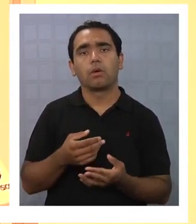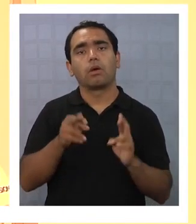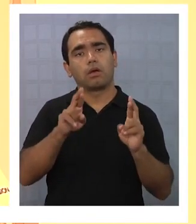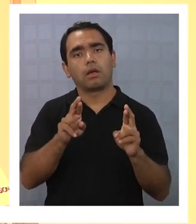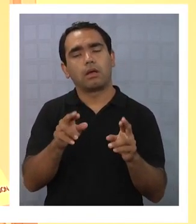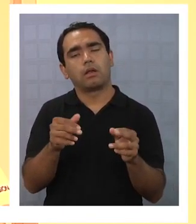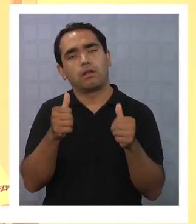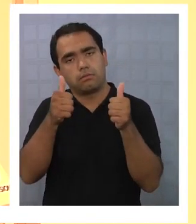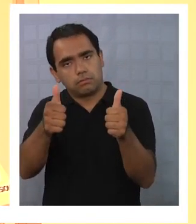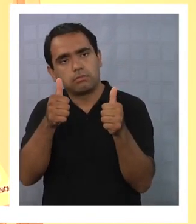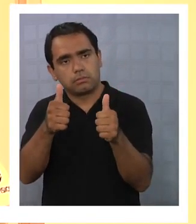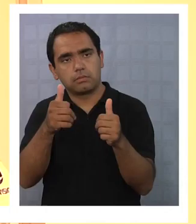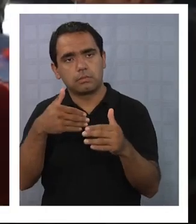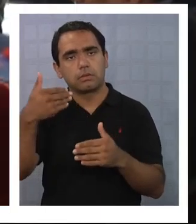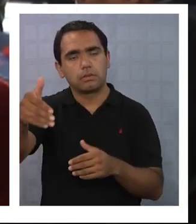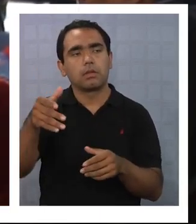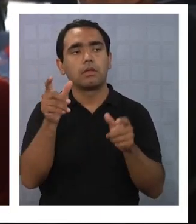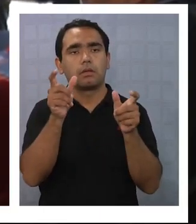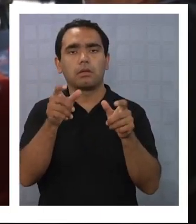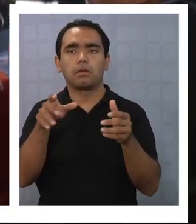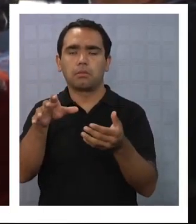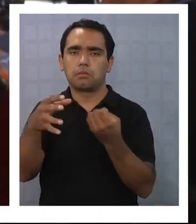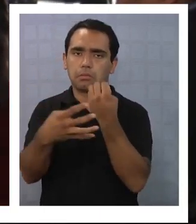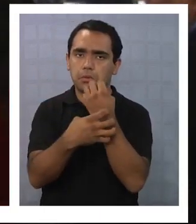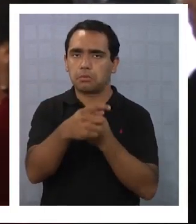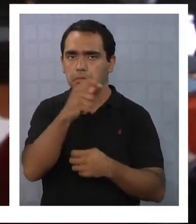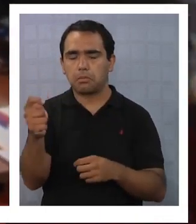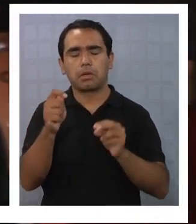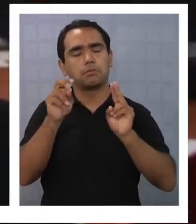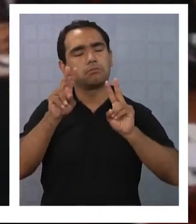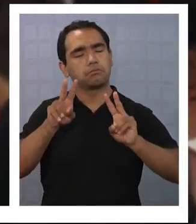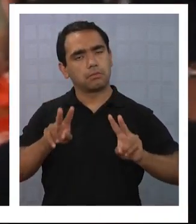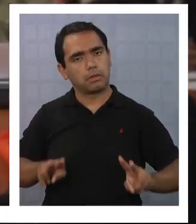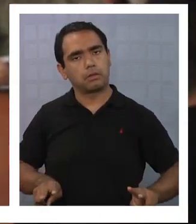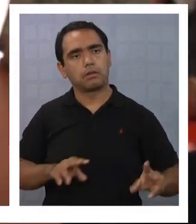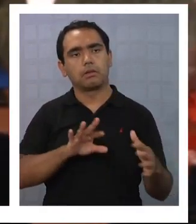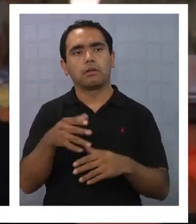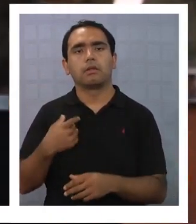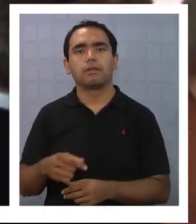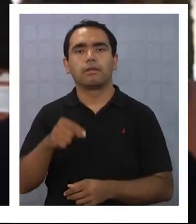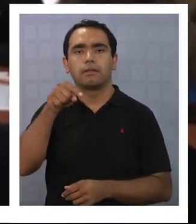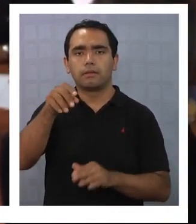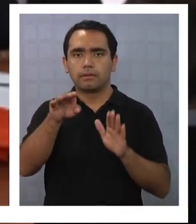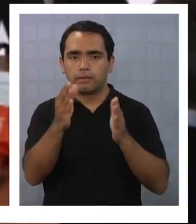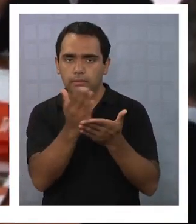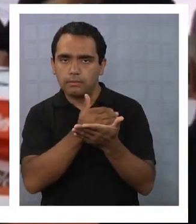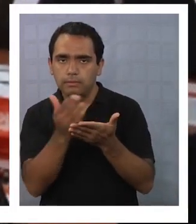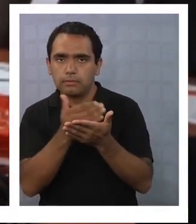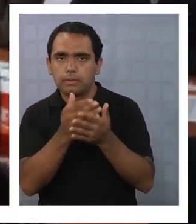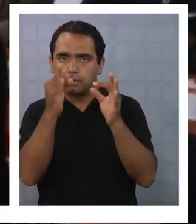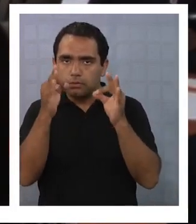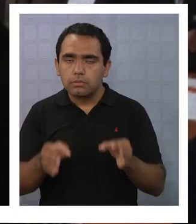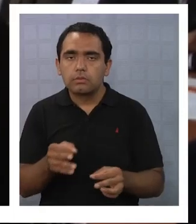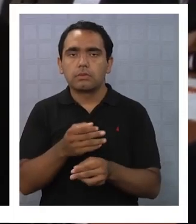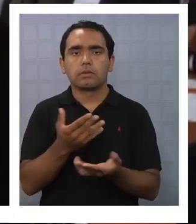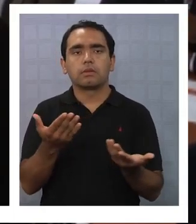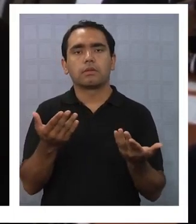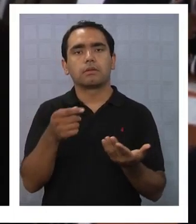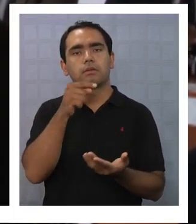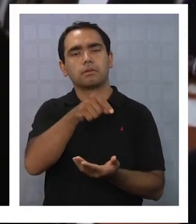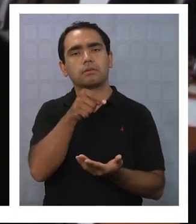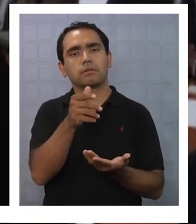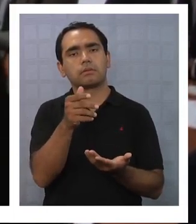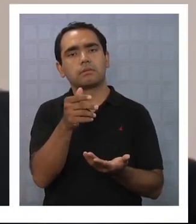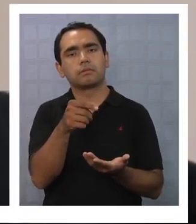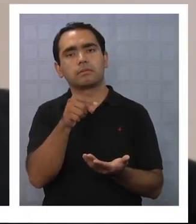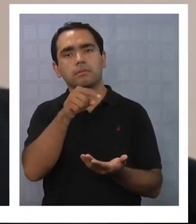unos buenos resultados y entregarles la tranquilidad a esta región que se merece. Este plan regional de seguridad pública, señalaron las autoridades,